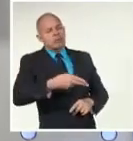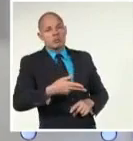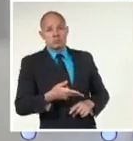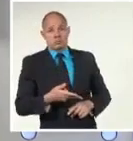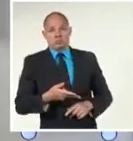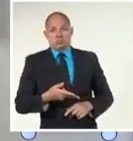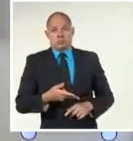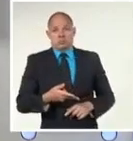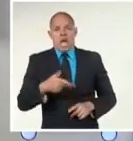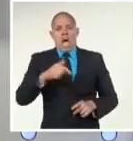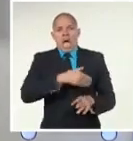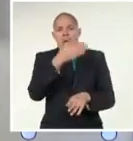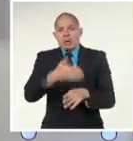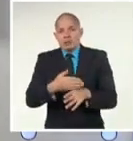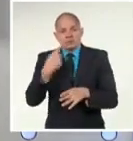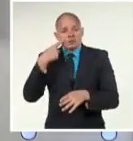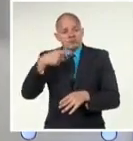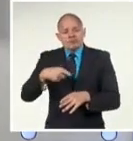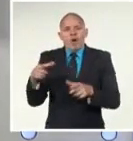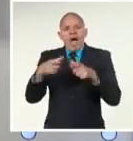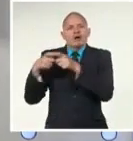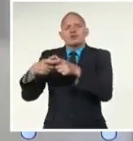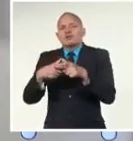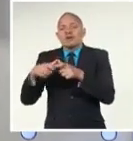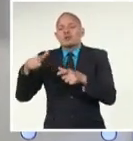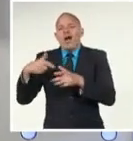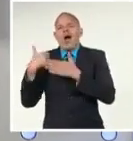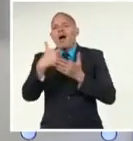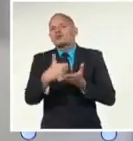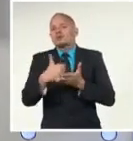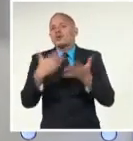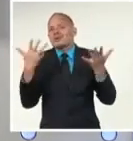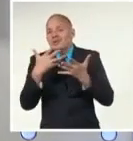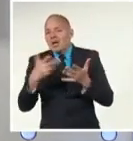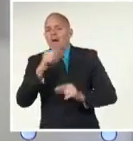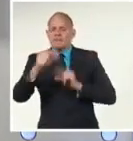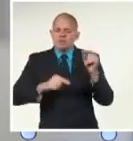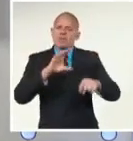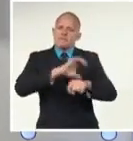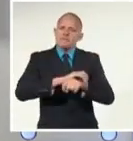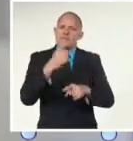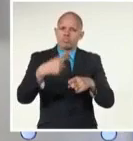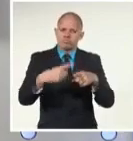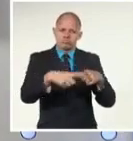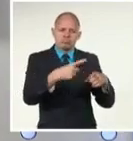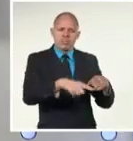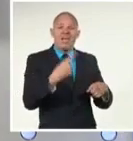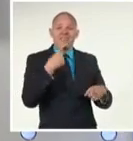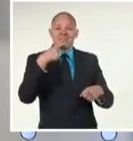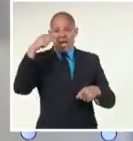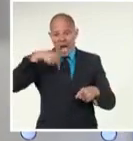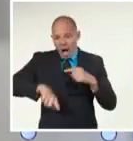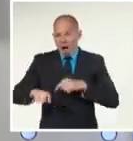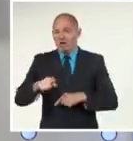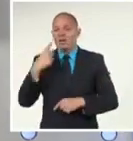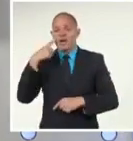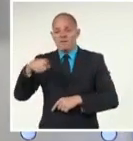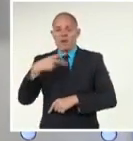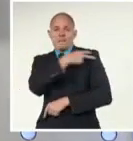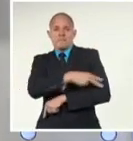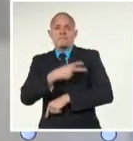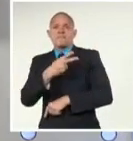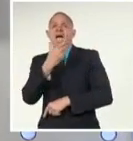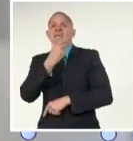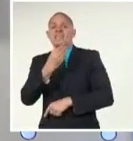la Asociación de Apoyo a Prisioneros y de Derechos Humanos, Saddam, En la actualidad, el régimen de ocupación israelí retiene a